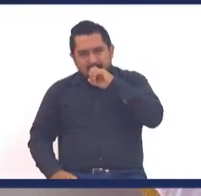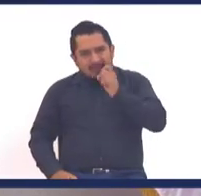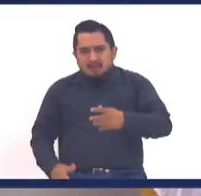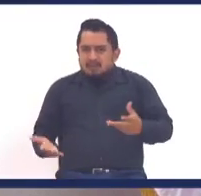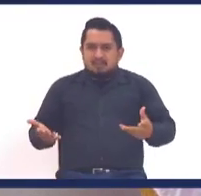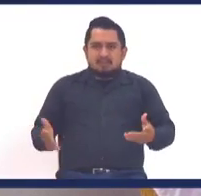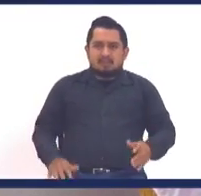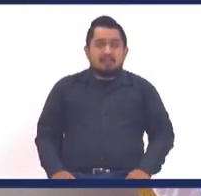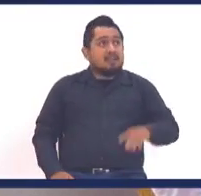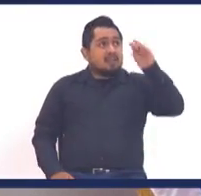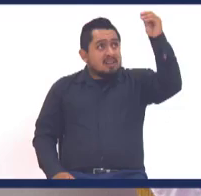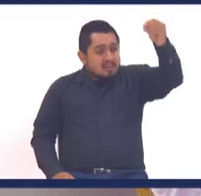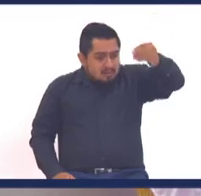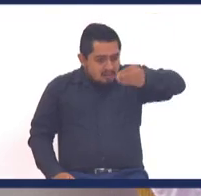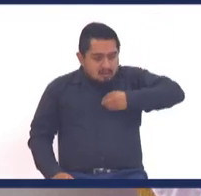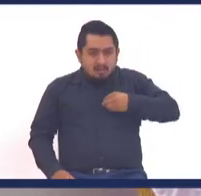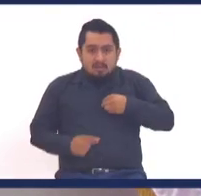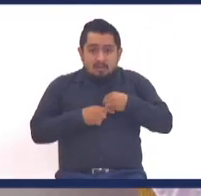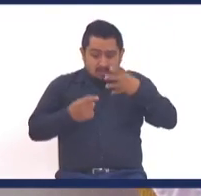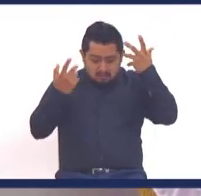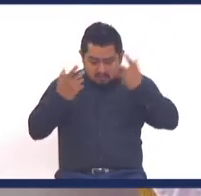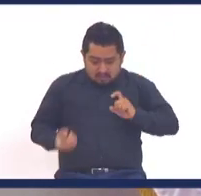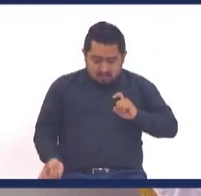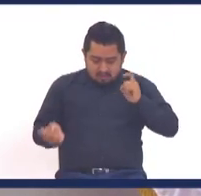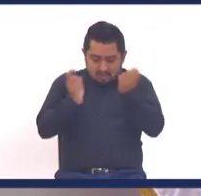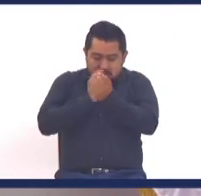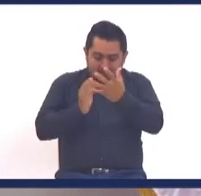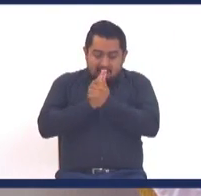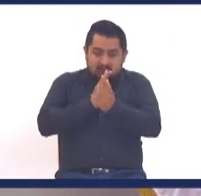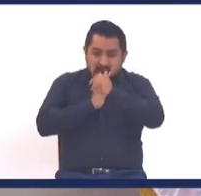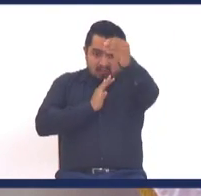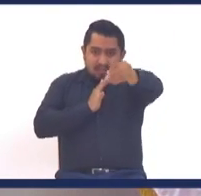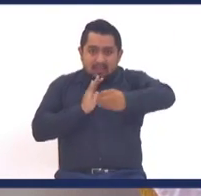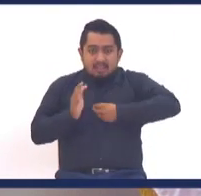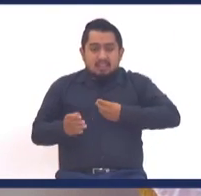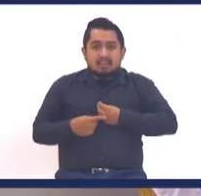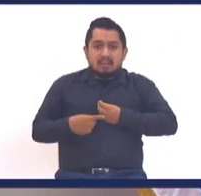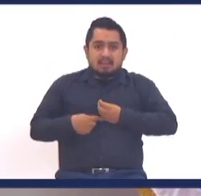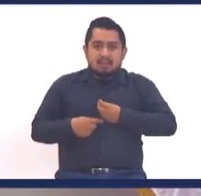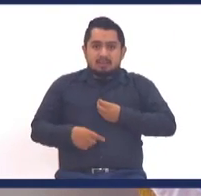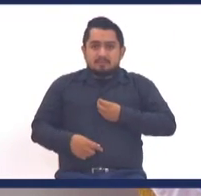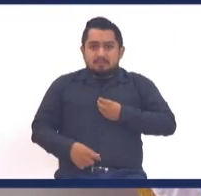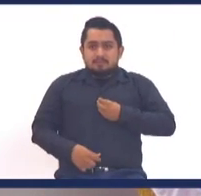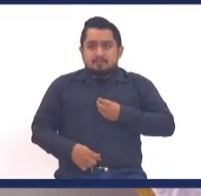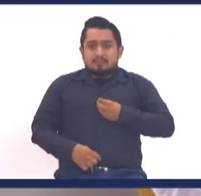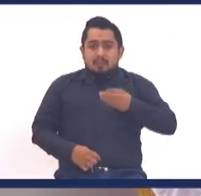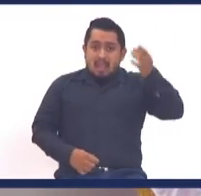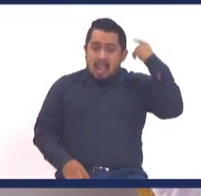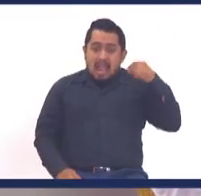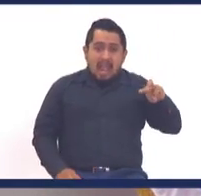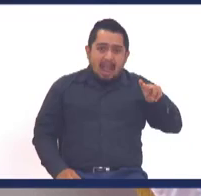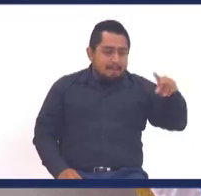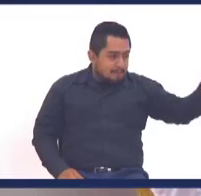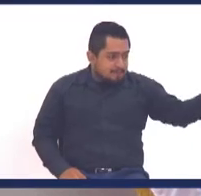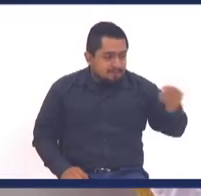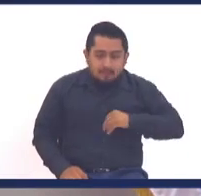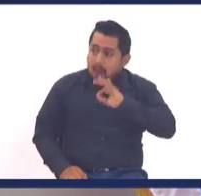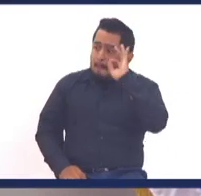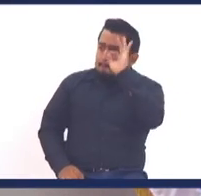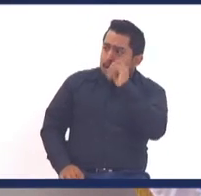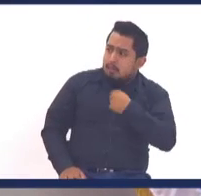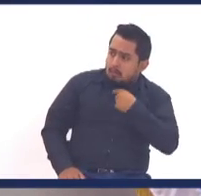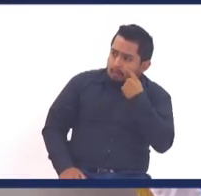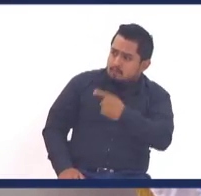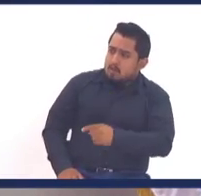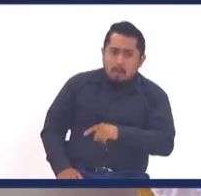algo del cielo en nuestra vida, Dios nos da la capacidad, tengo un amigo que me dijo un día, pastor me dijo,